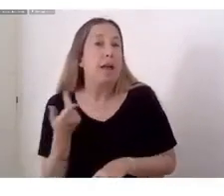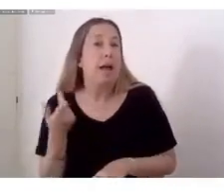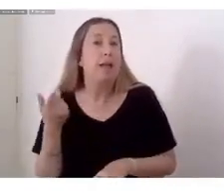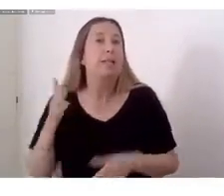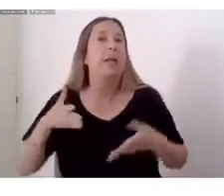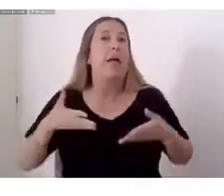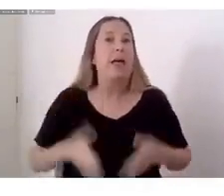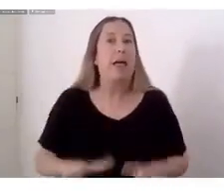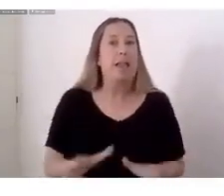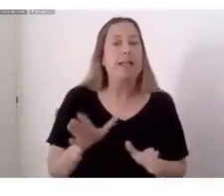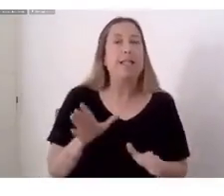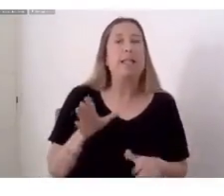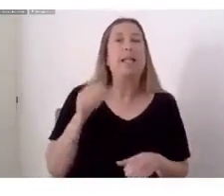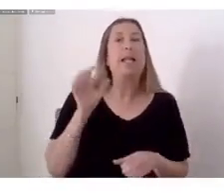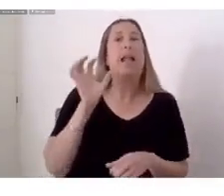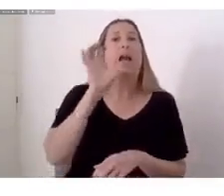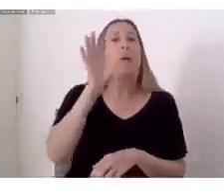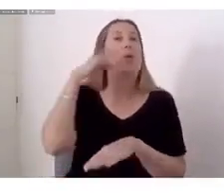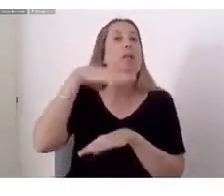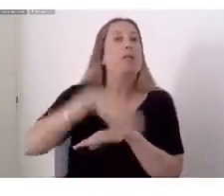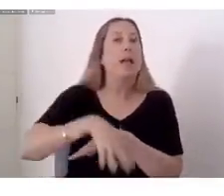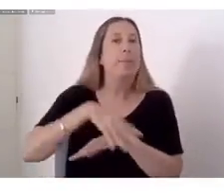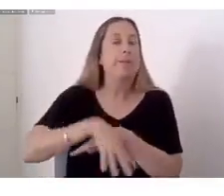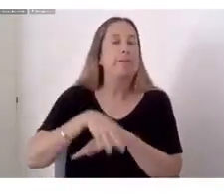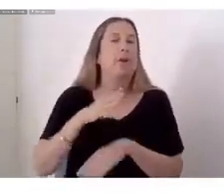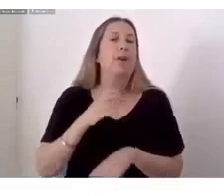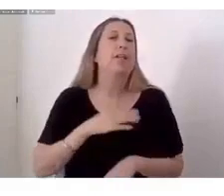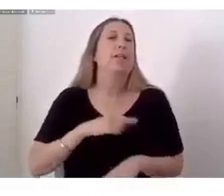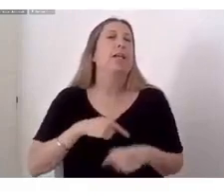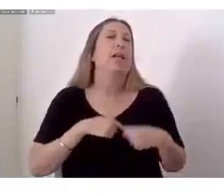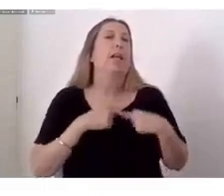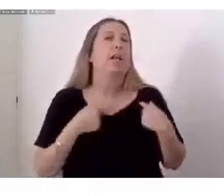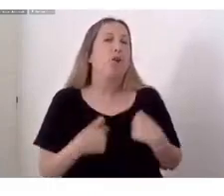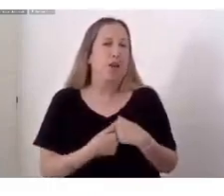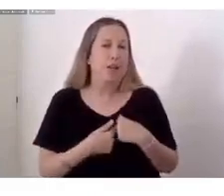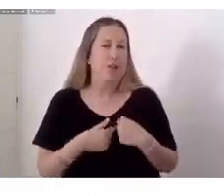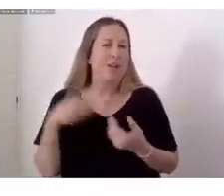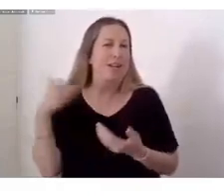en Misiones Con el corazón en Argentina Y el culo en Paraguay